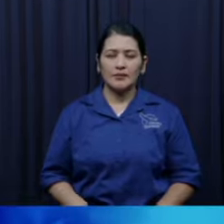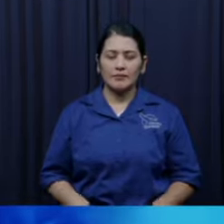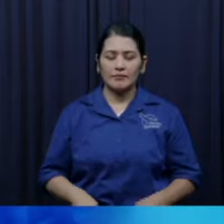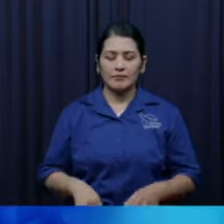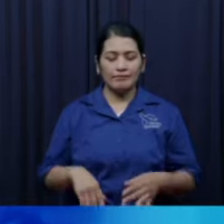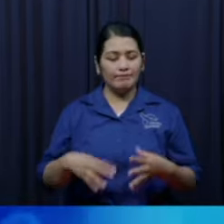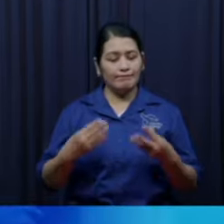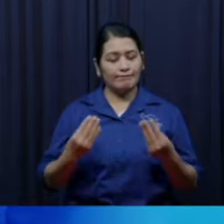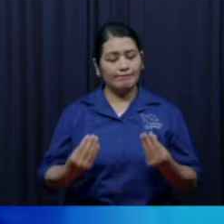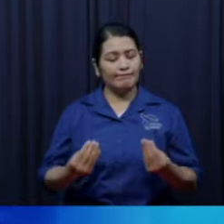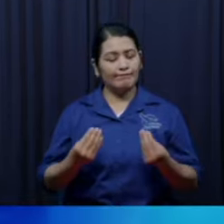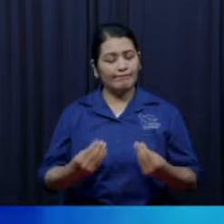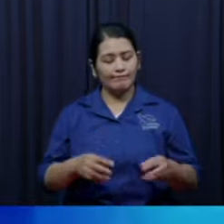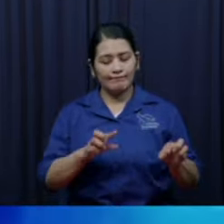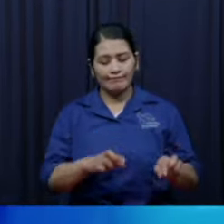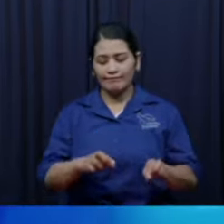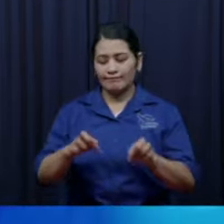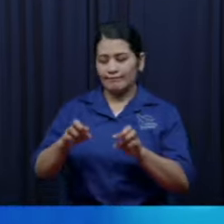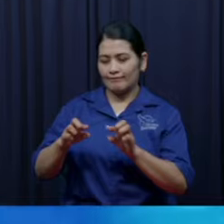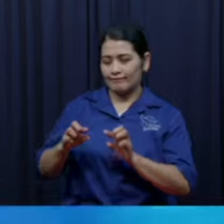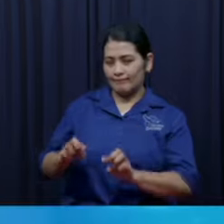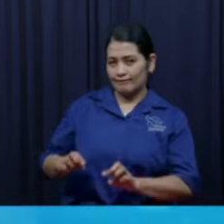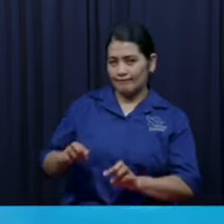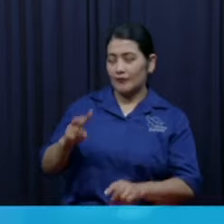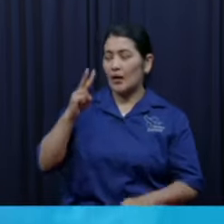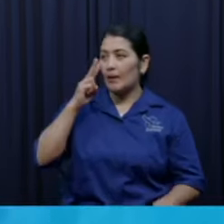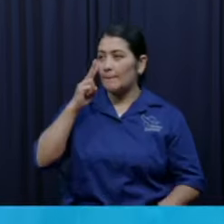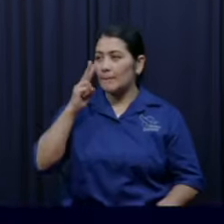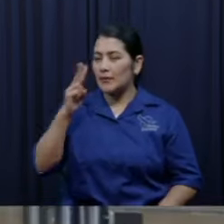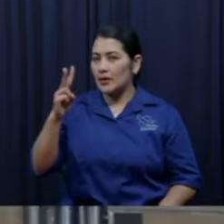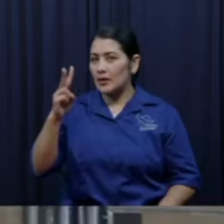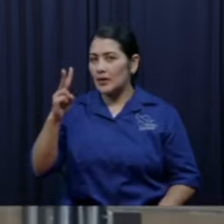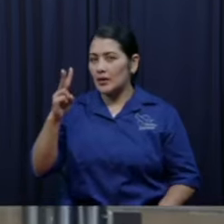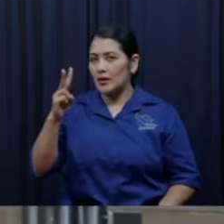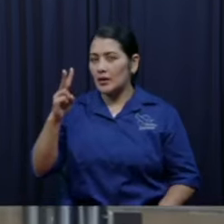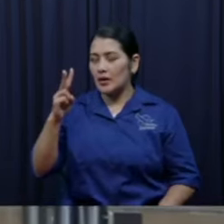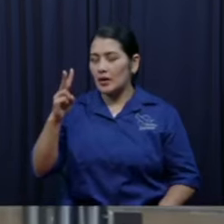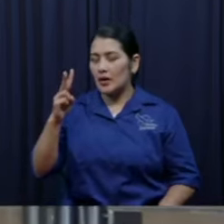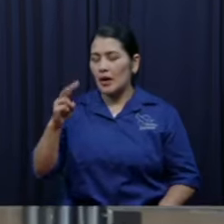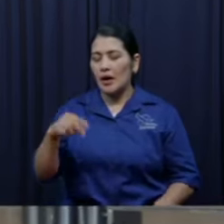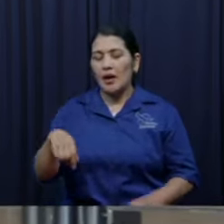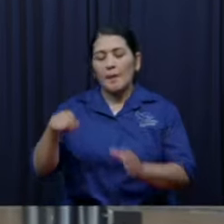vayan a ver rompió récord de taquilla la monja tres